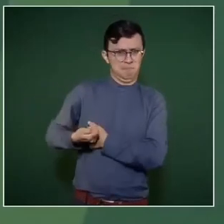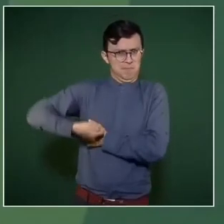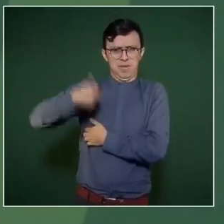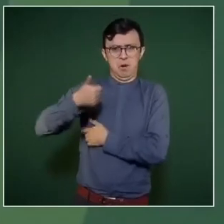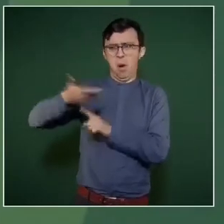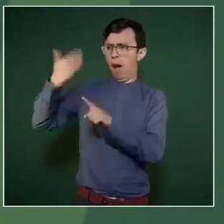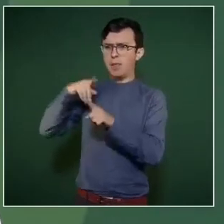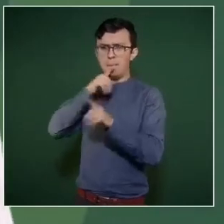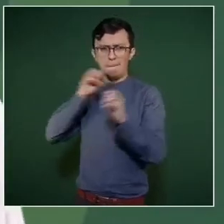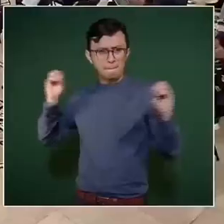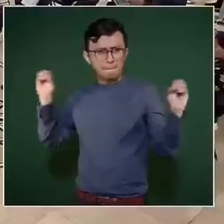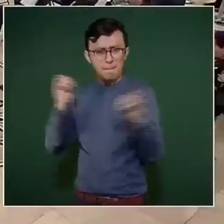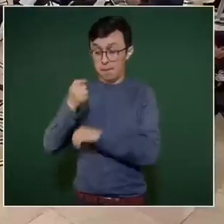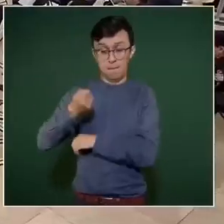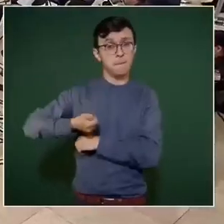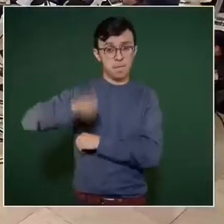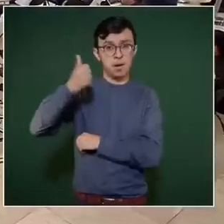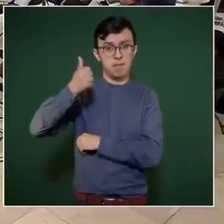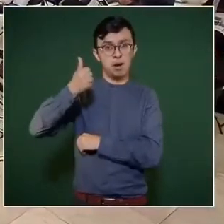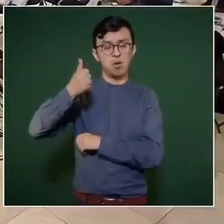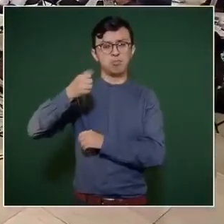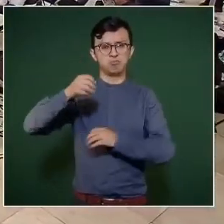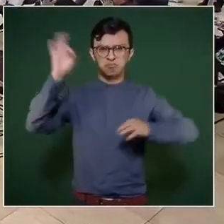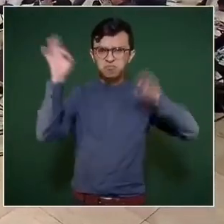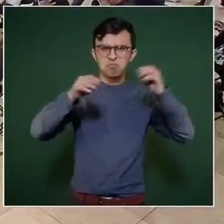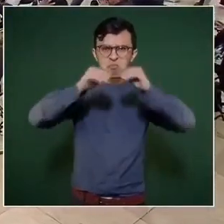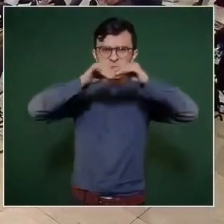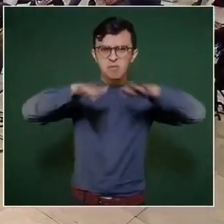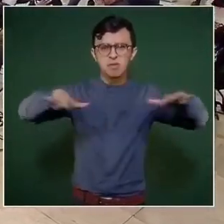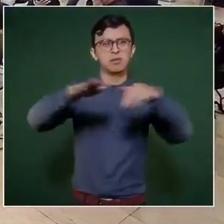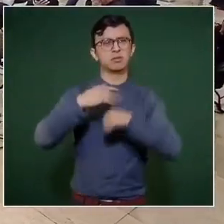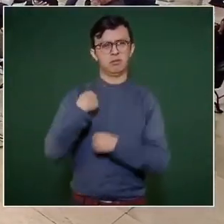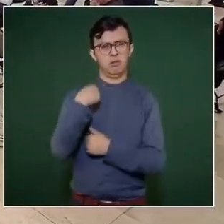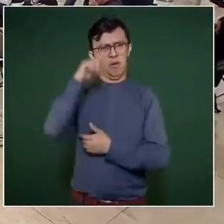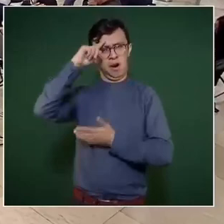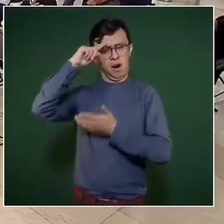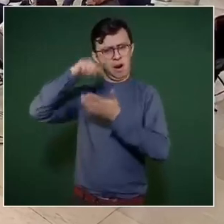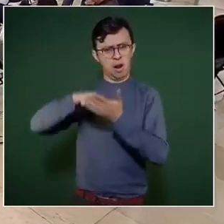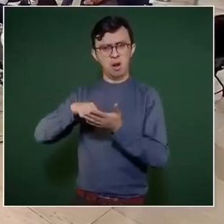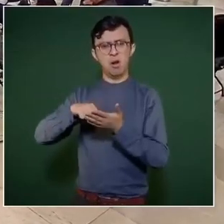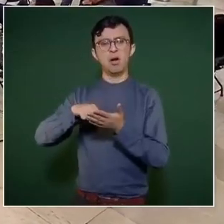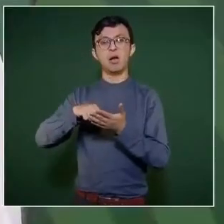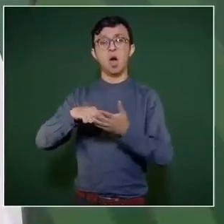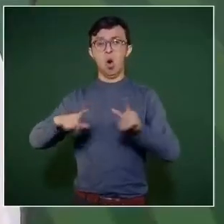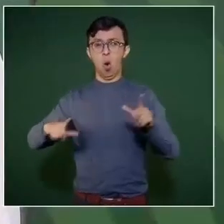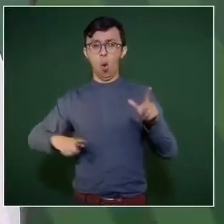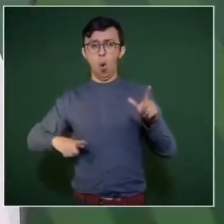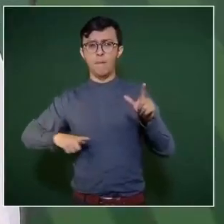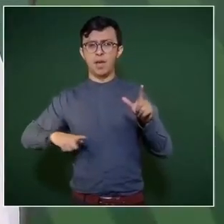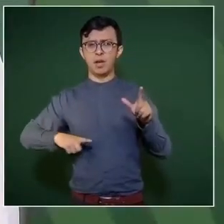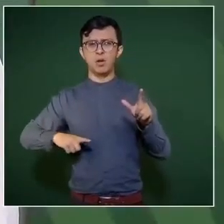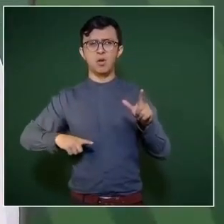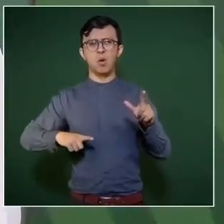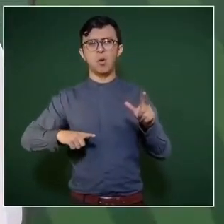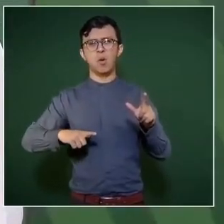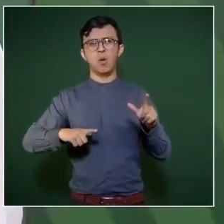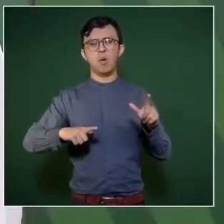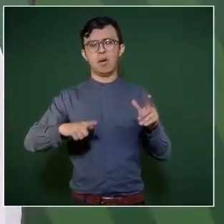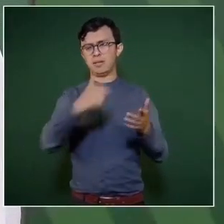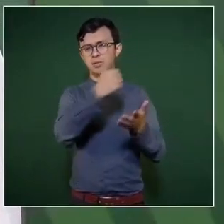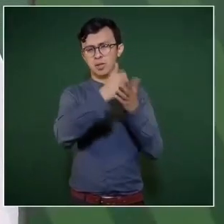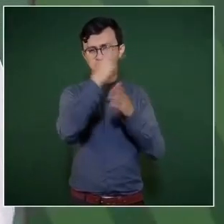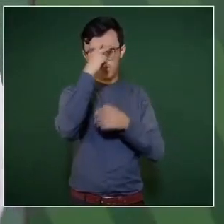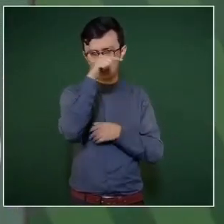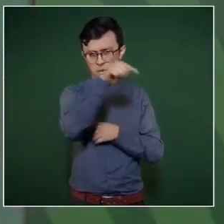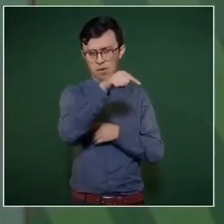yo creo que no se veía tanto ataque al gobierno en la Ciudad de México, no se